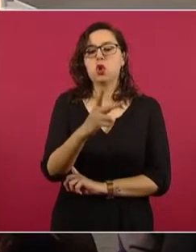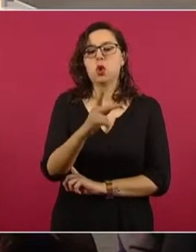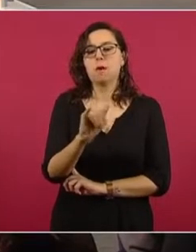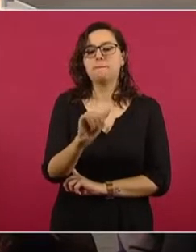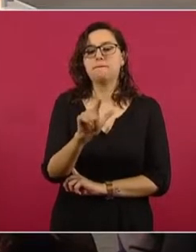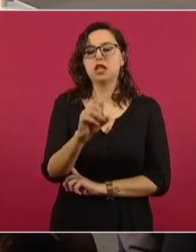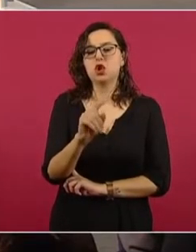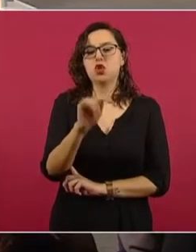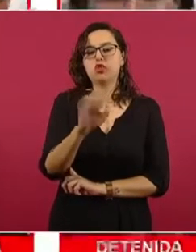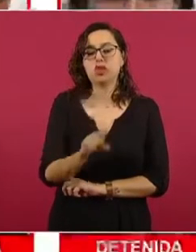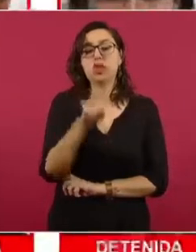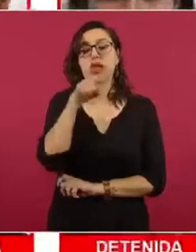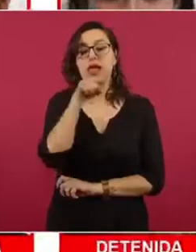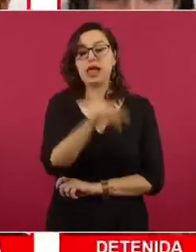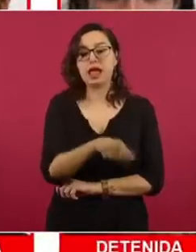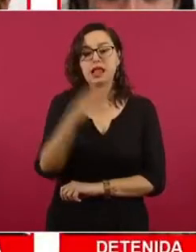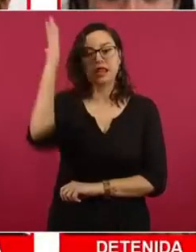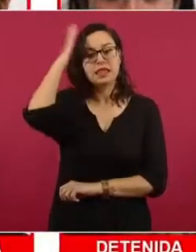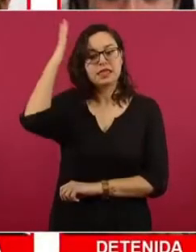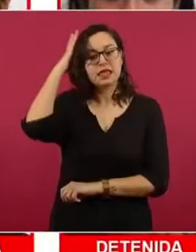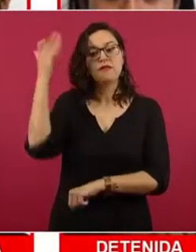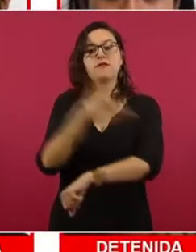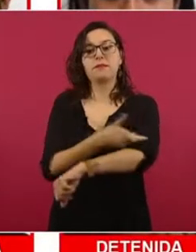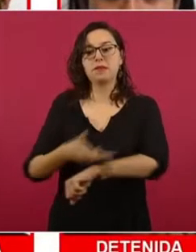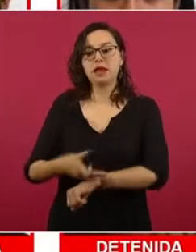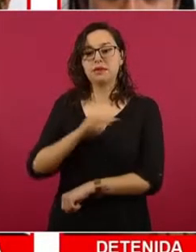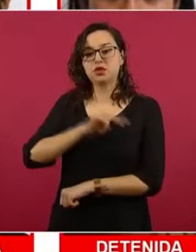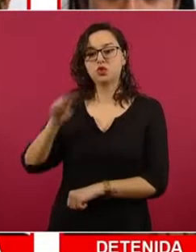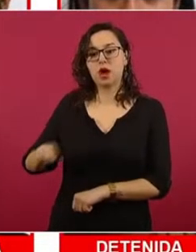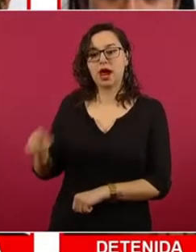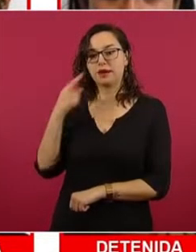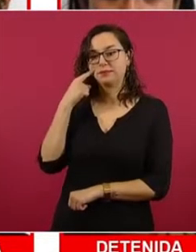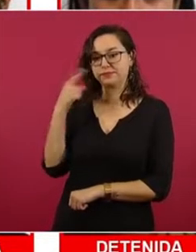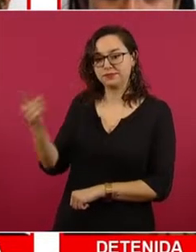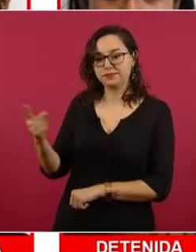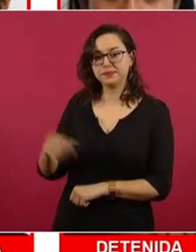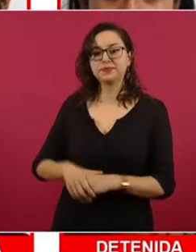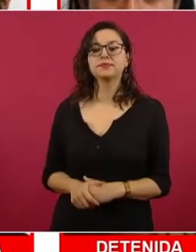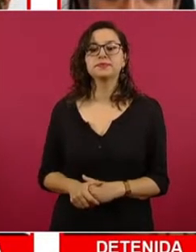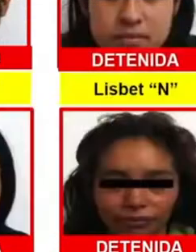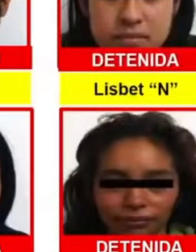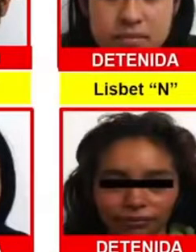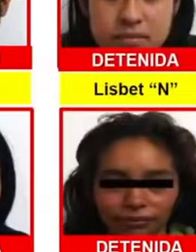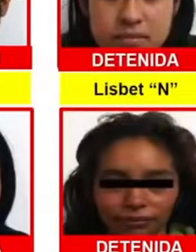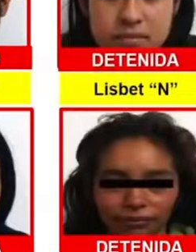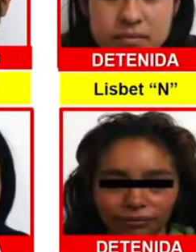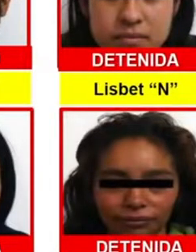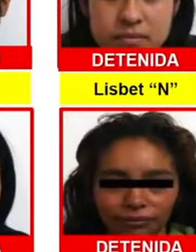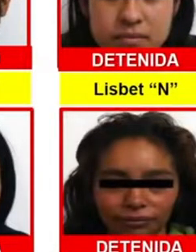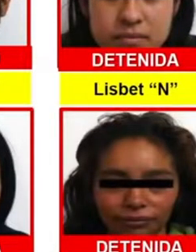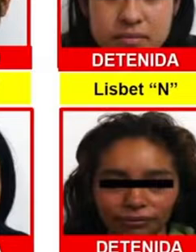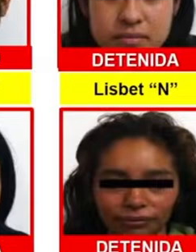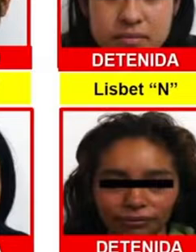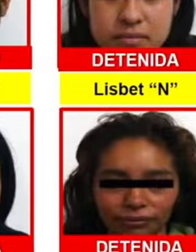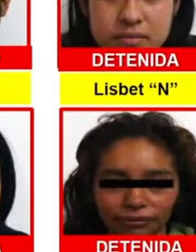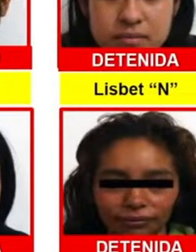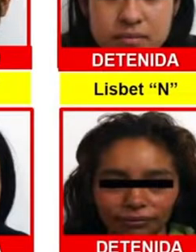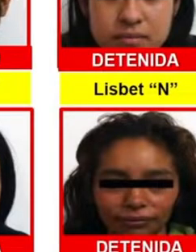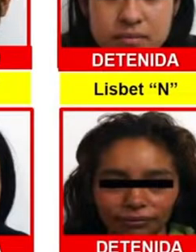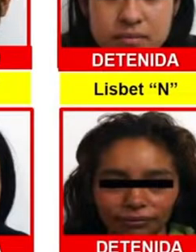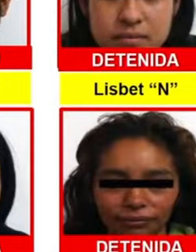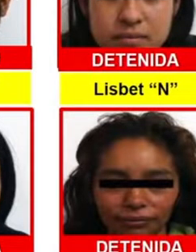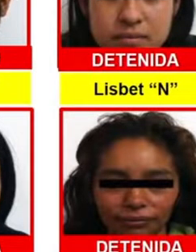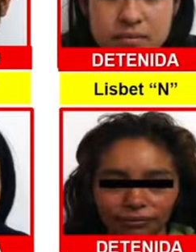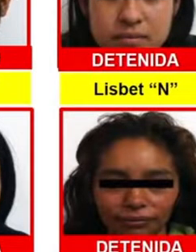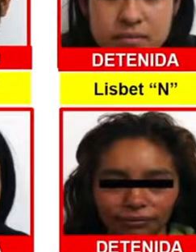michoacana en la región fue detenido en Tecalztitlán, Estado de México, y se le